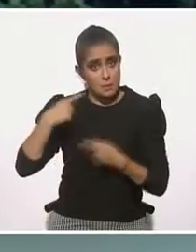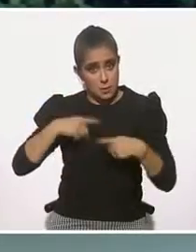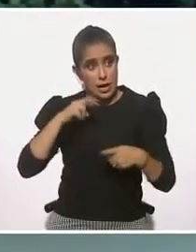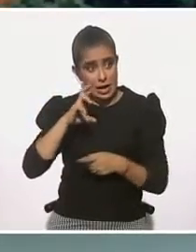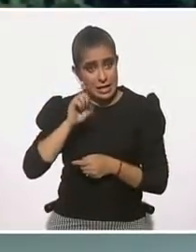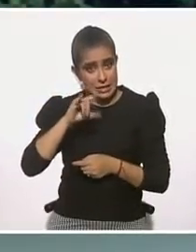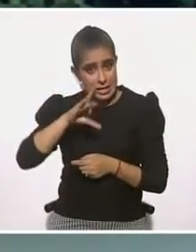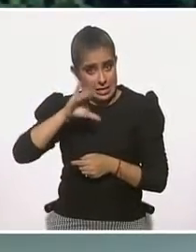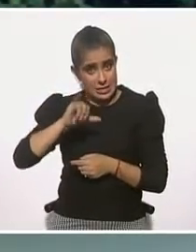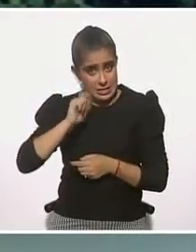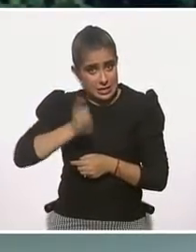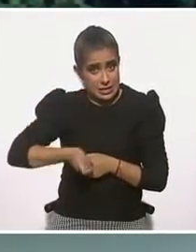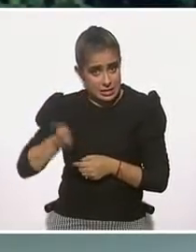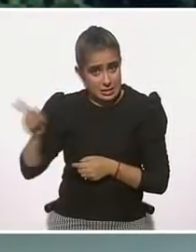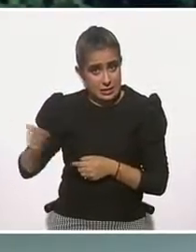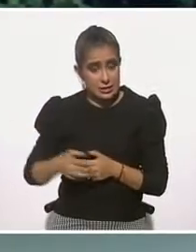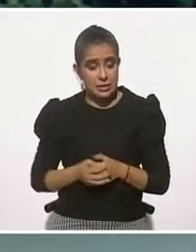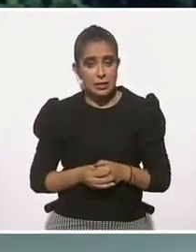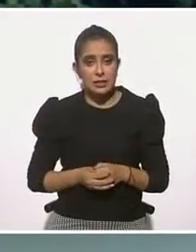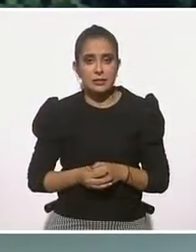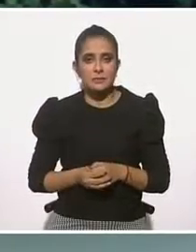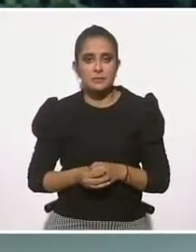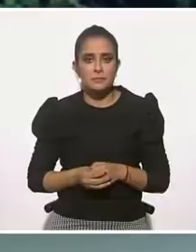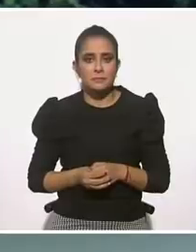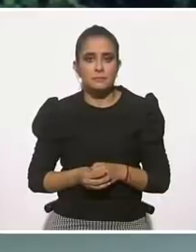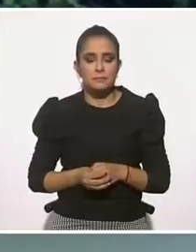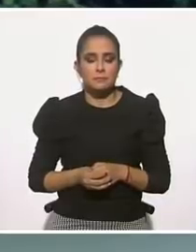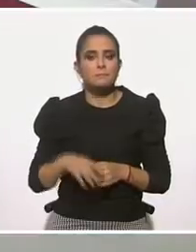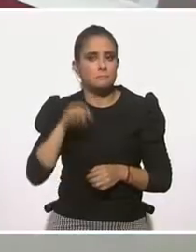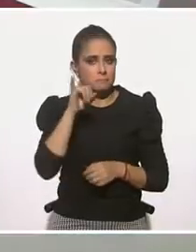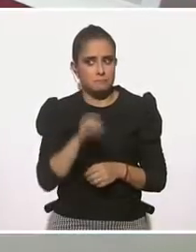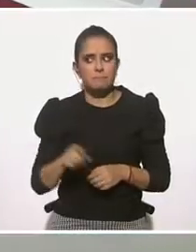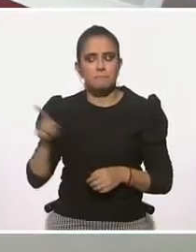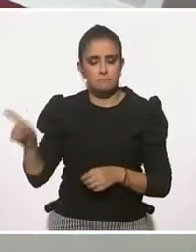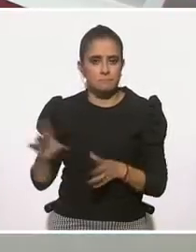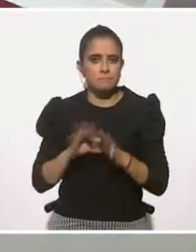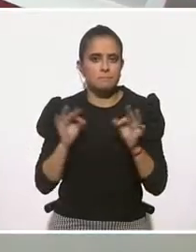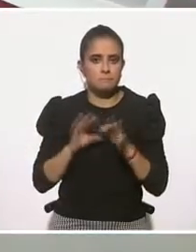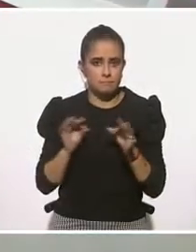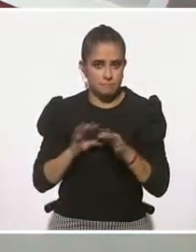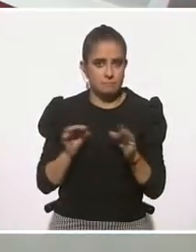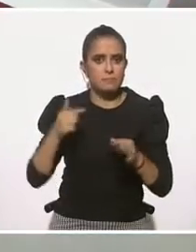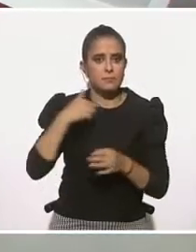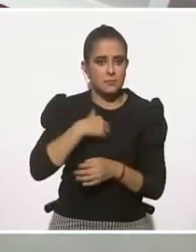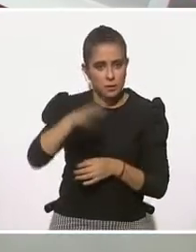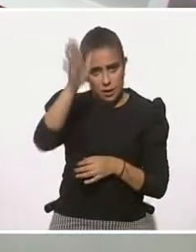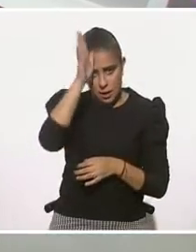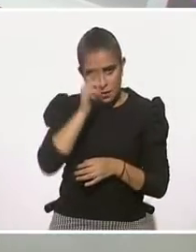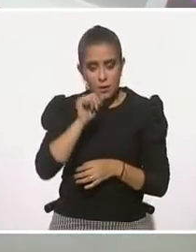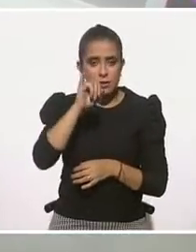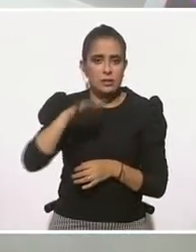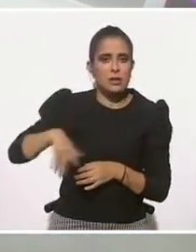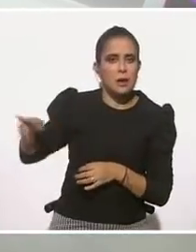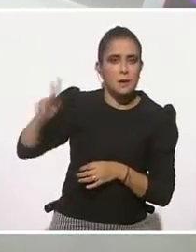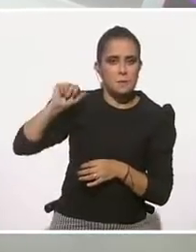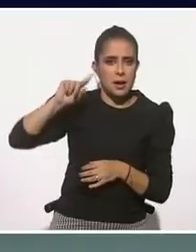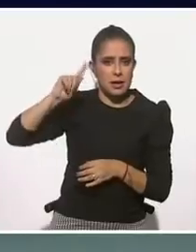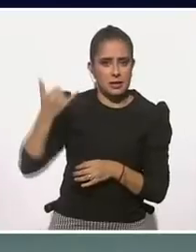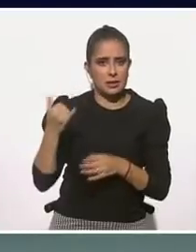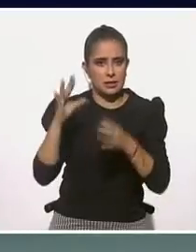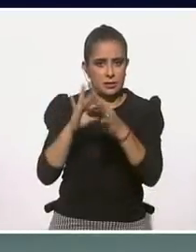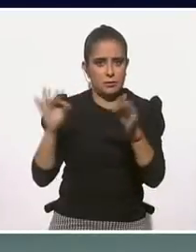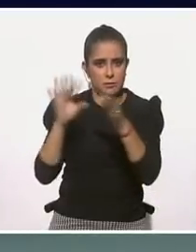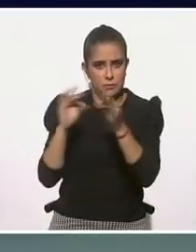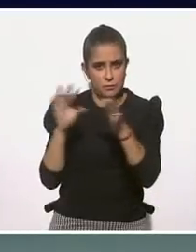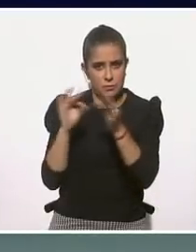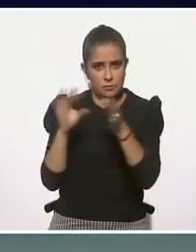resiliente. Fernando. Habla de un proceso, habla de redes. Yo estoy muy de acuerdo y me encantó lo que comentó Pati. Yo